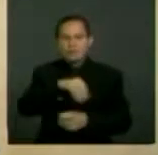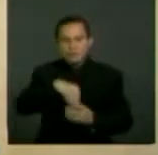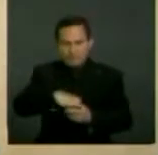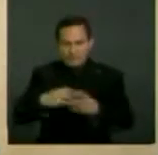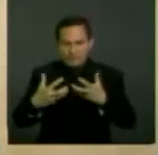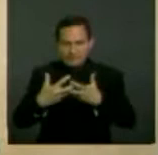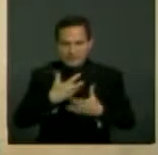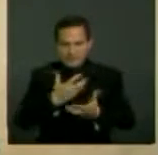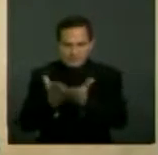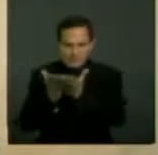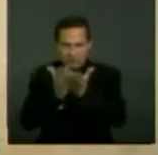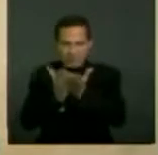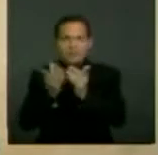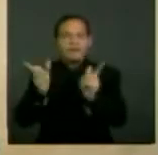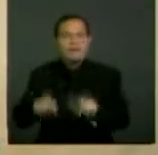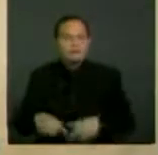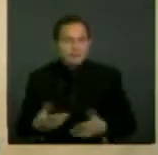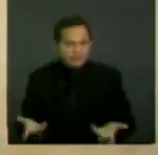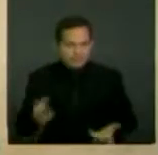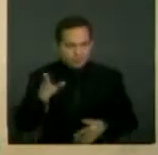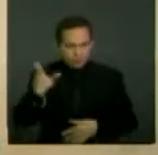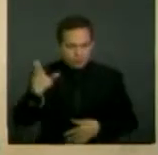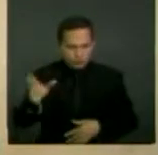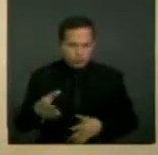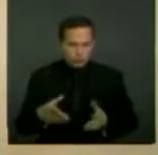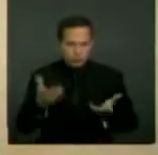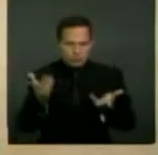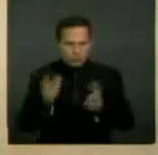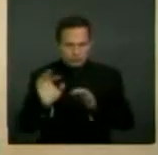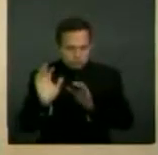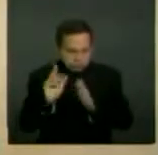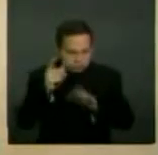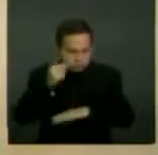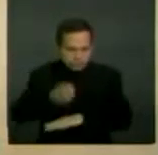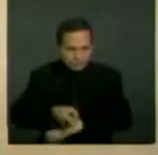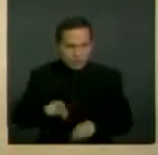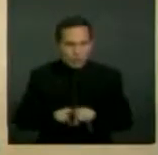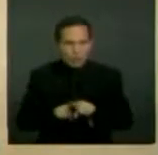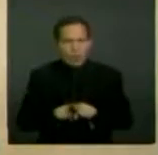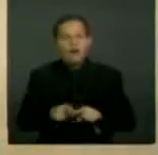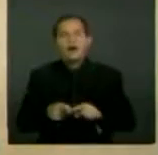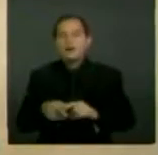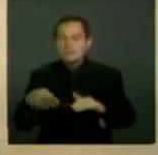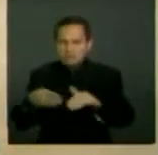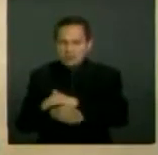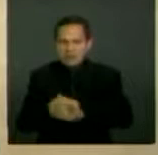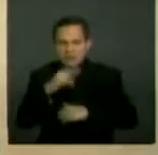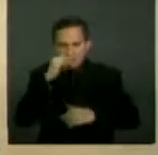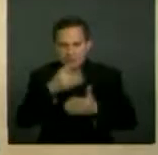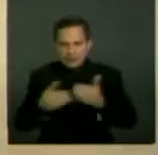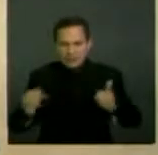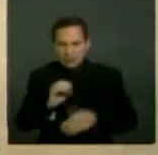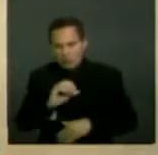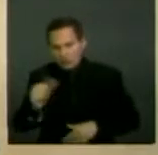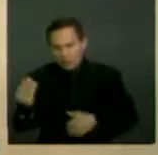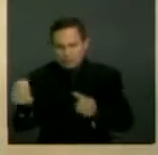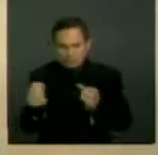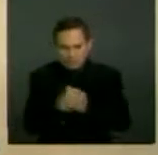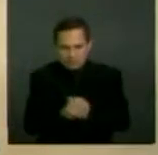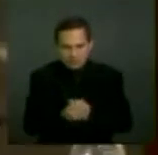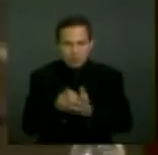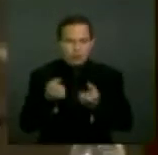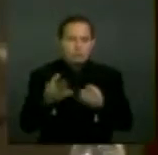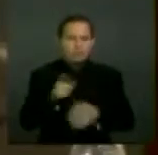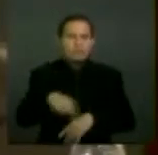pesar de que la Corte Constitucional ha ordenado la inclusión educativa de niños y niñas con discapacidad, un gran número de personas con discapacidad en edad